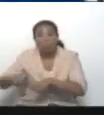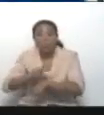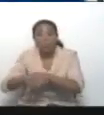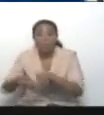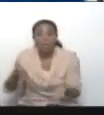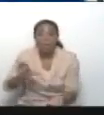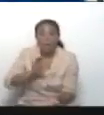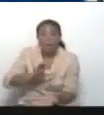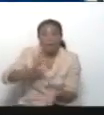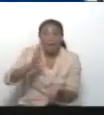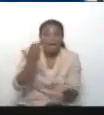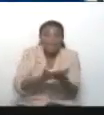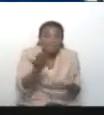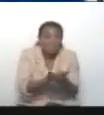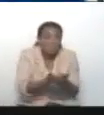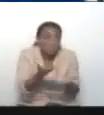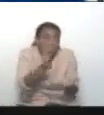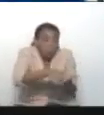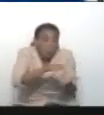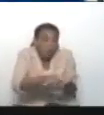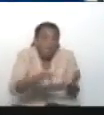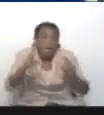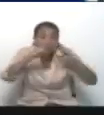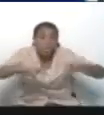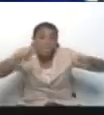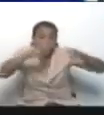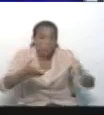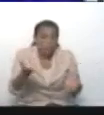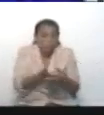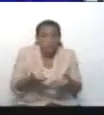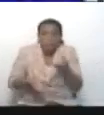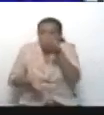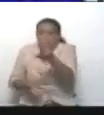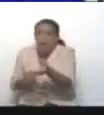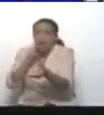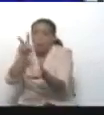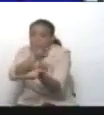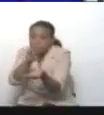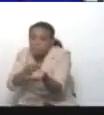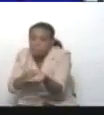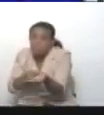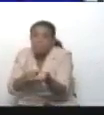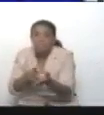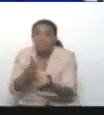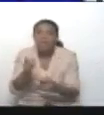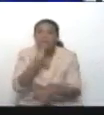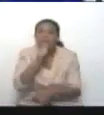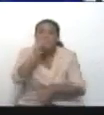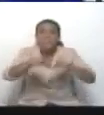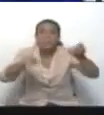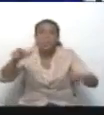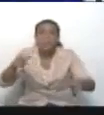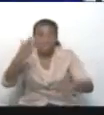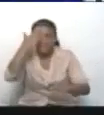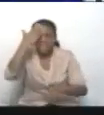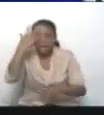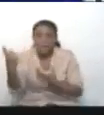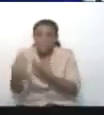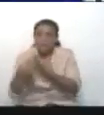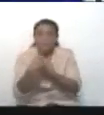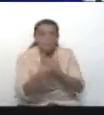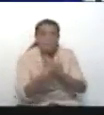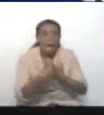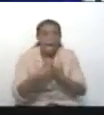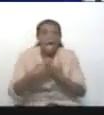expedientes del avance de todas las investigaciones. Todos los involucrados, autores